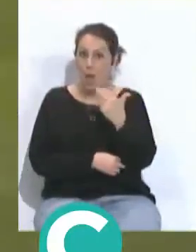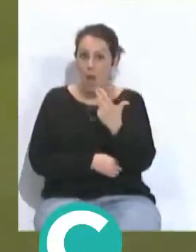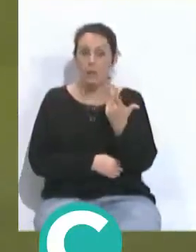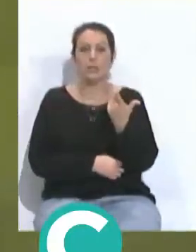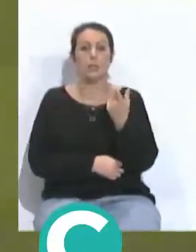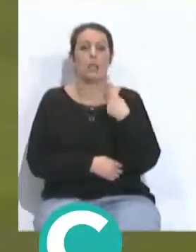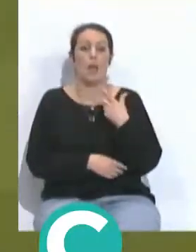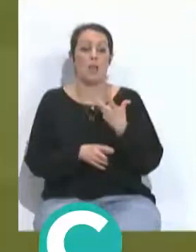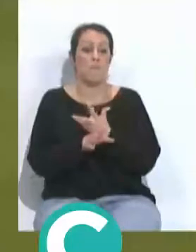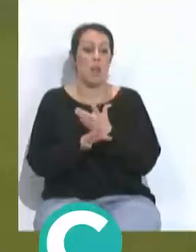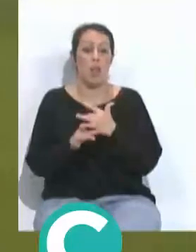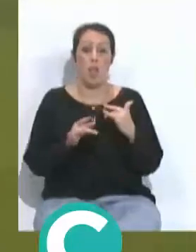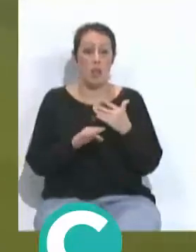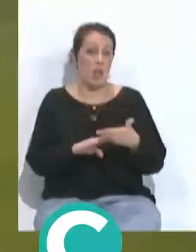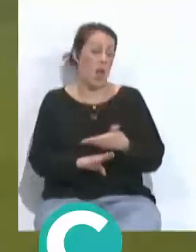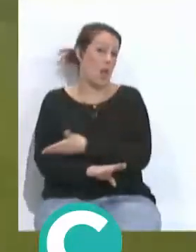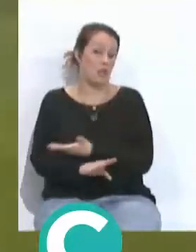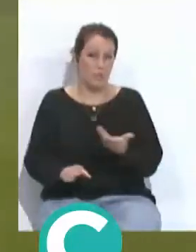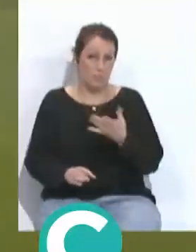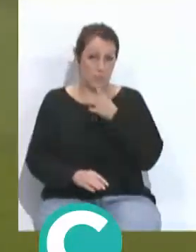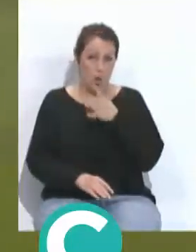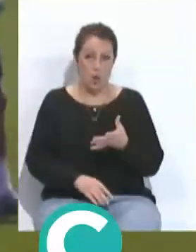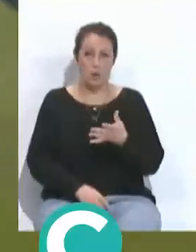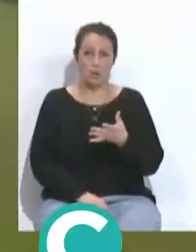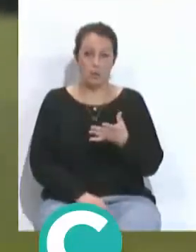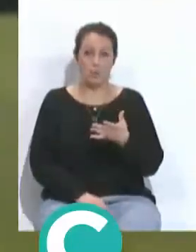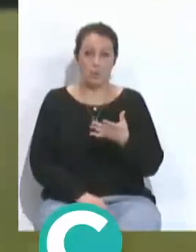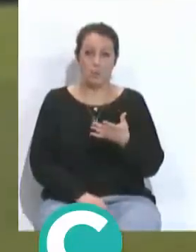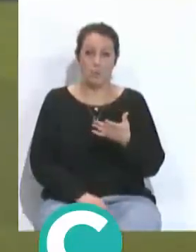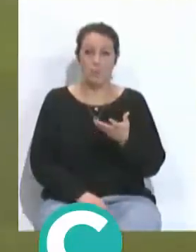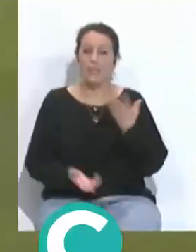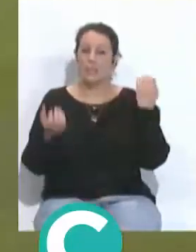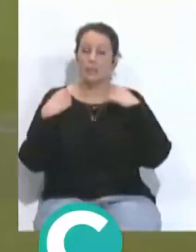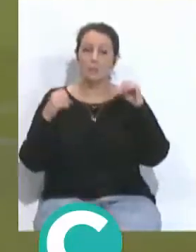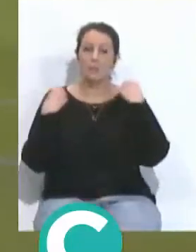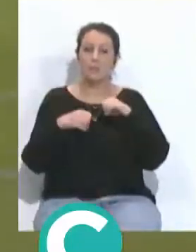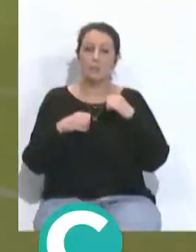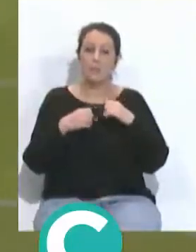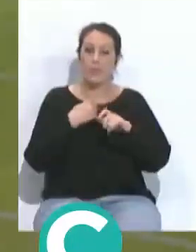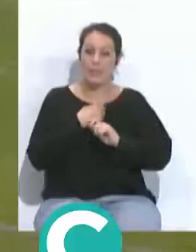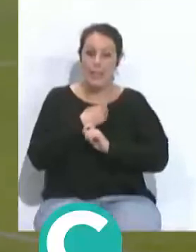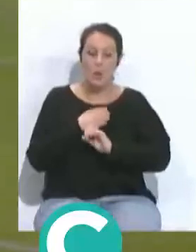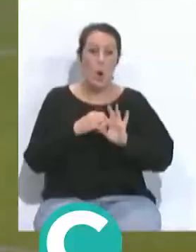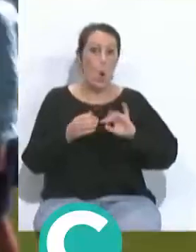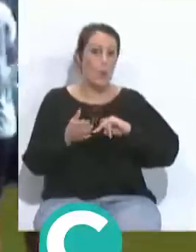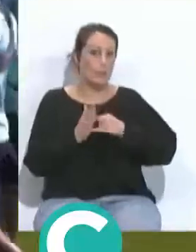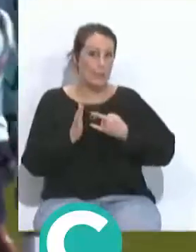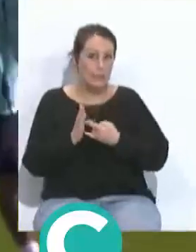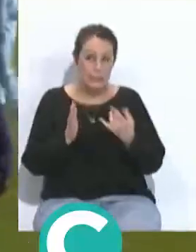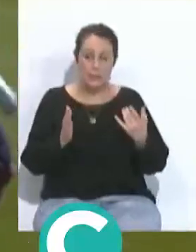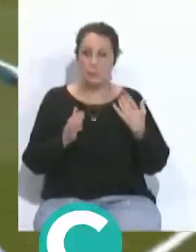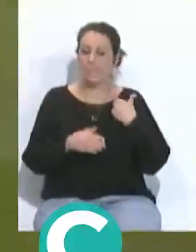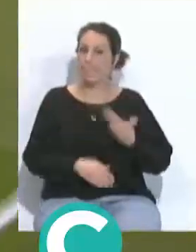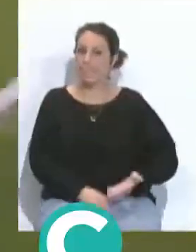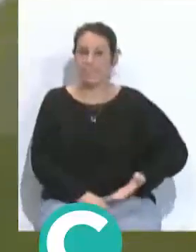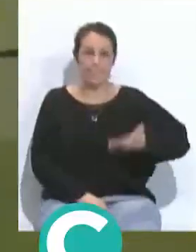sábados antes de jugar el partido, porque viene el entrenamiento de táctico o estratégico que